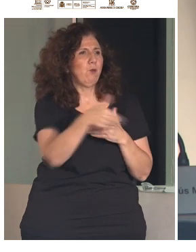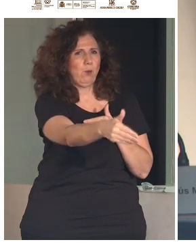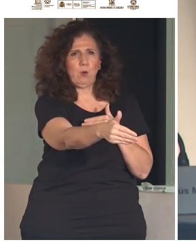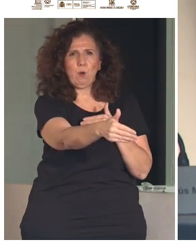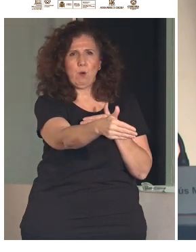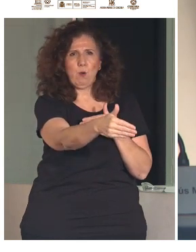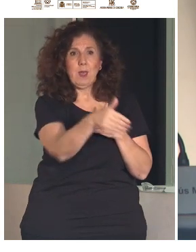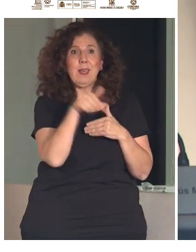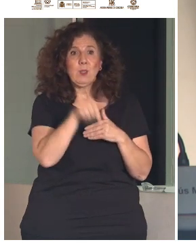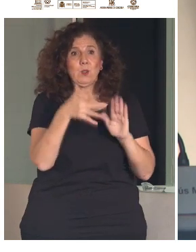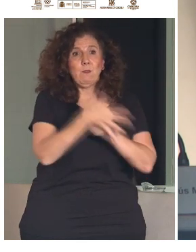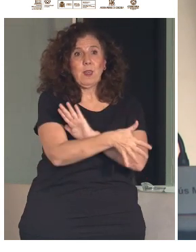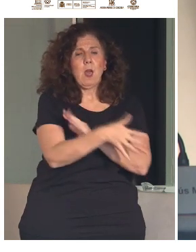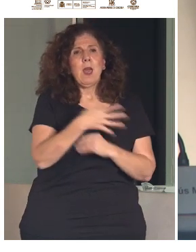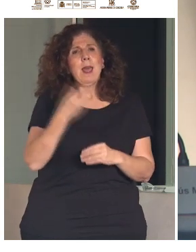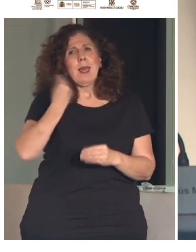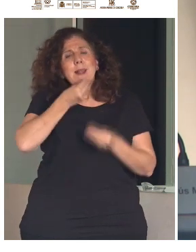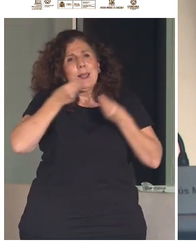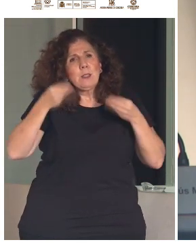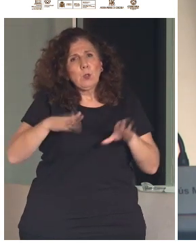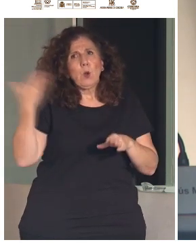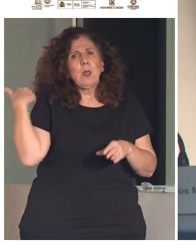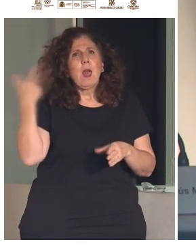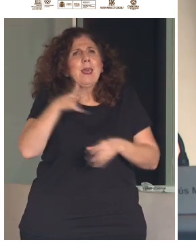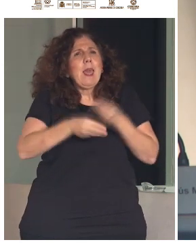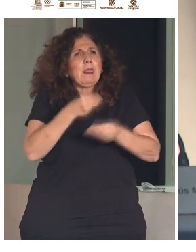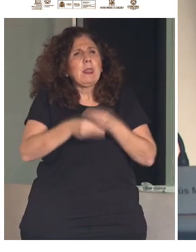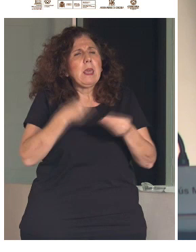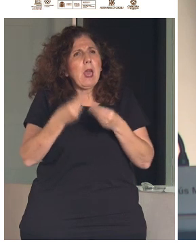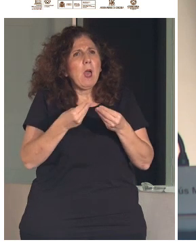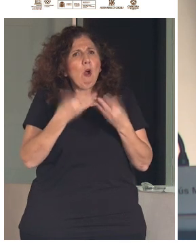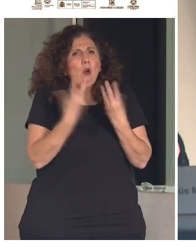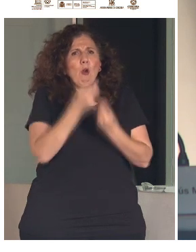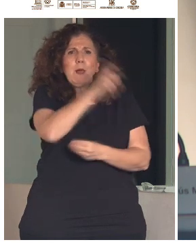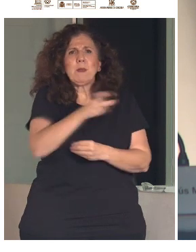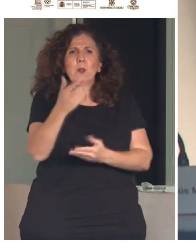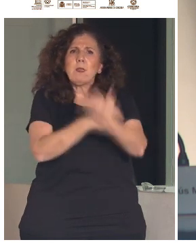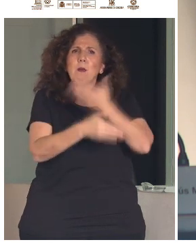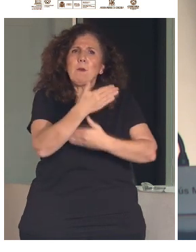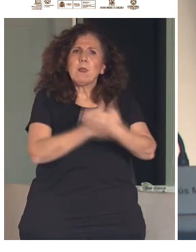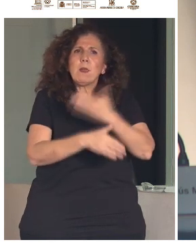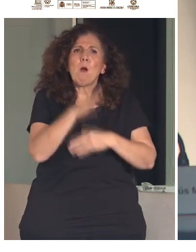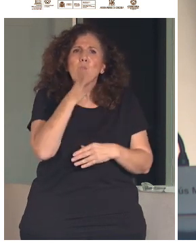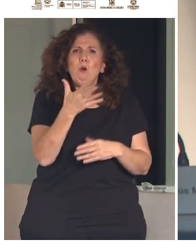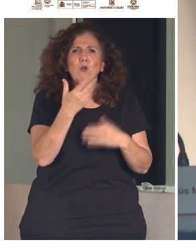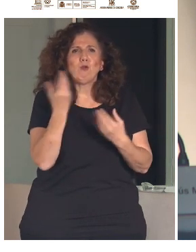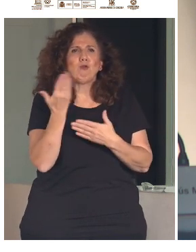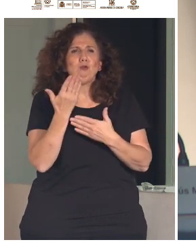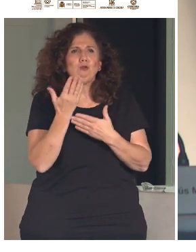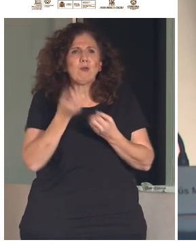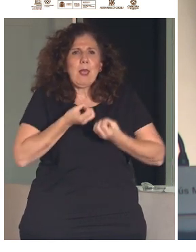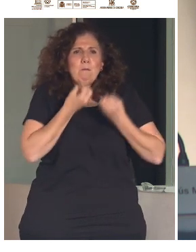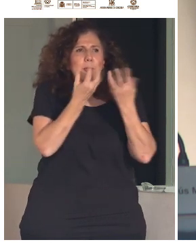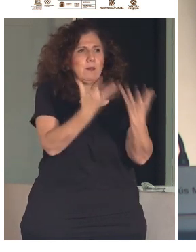nos ubicaba la historia a las personas con discapacidad a través de sus expresiones y sus manifestaciones culturales.